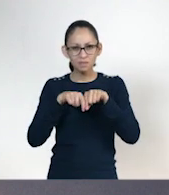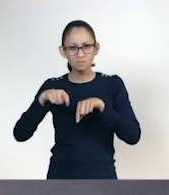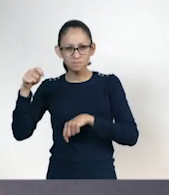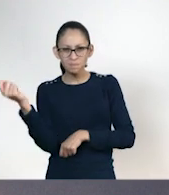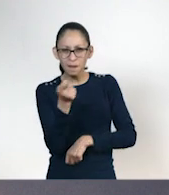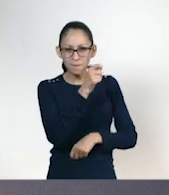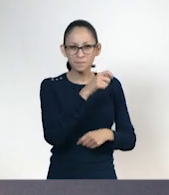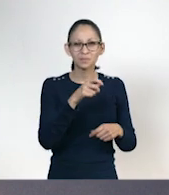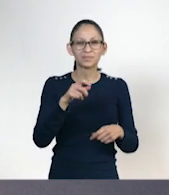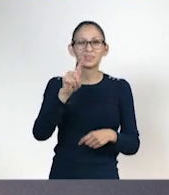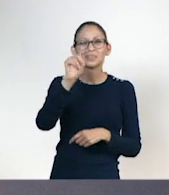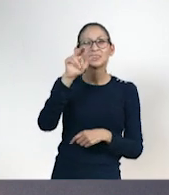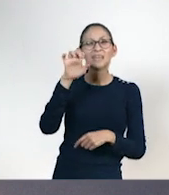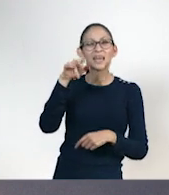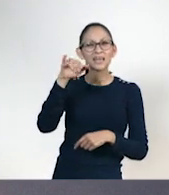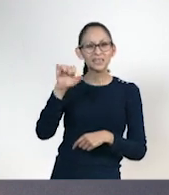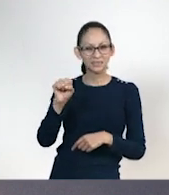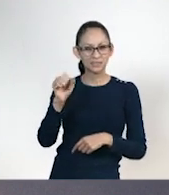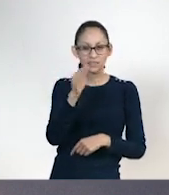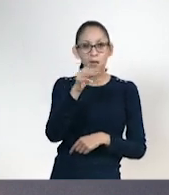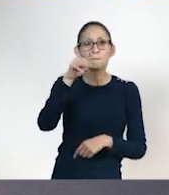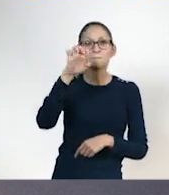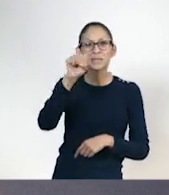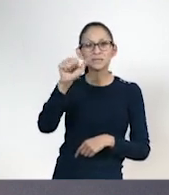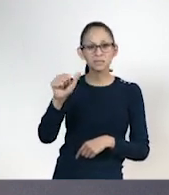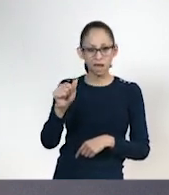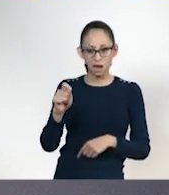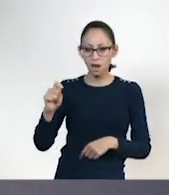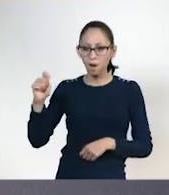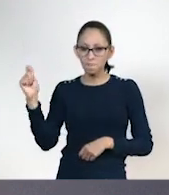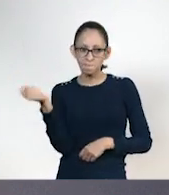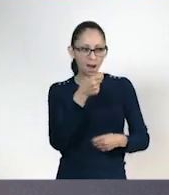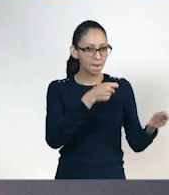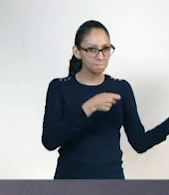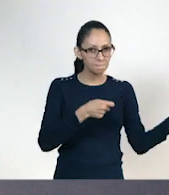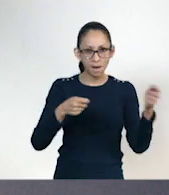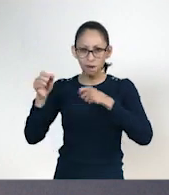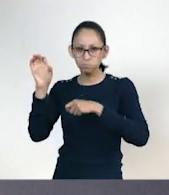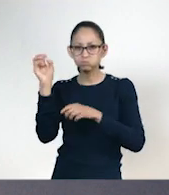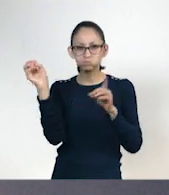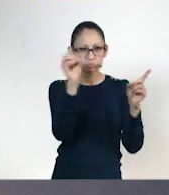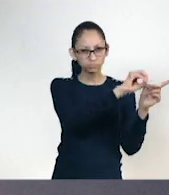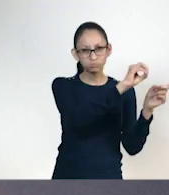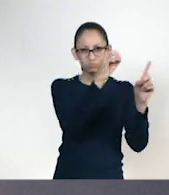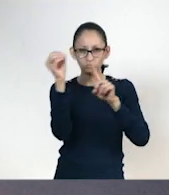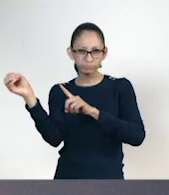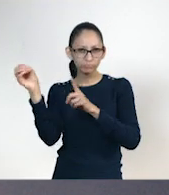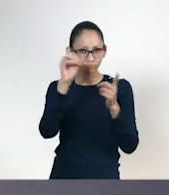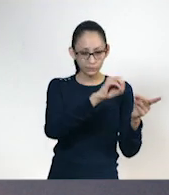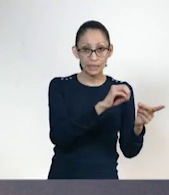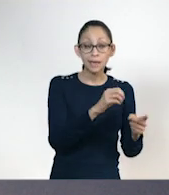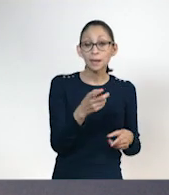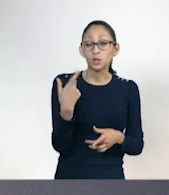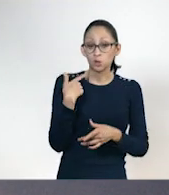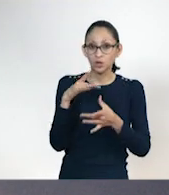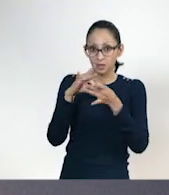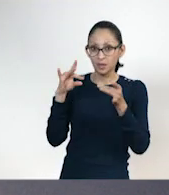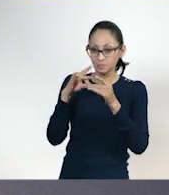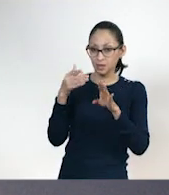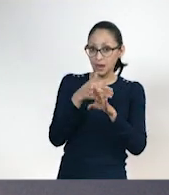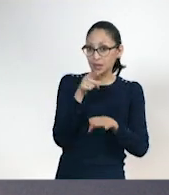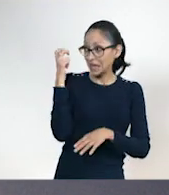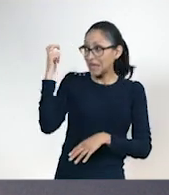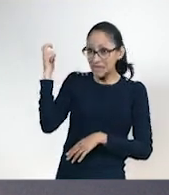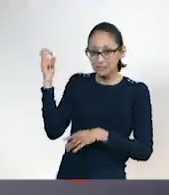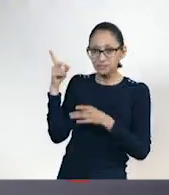pong, ¿no? Efectivamente. Pero para poder jugar necesitamos unos materiales. Es importante mencionarles antes que este deporte